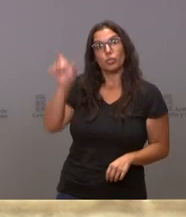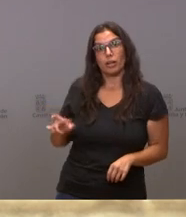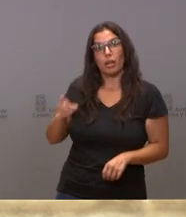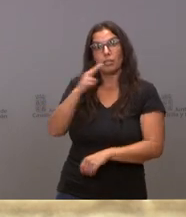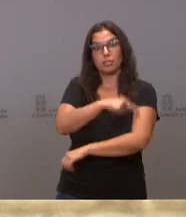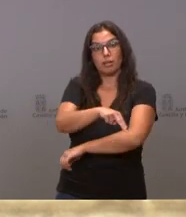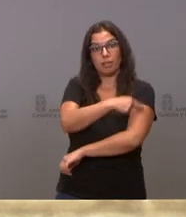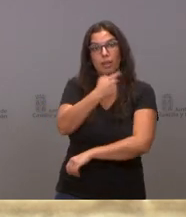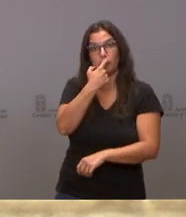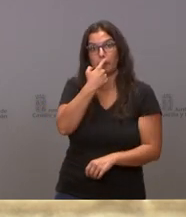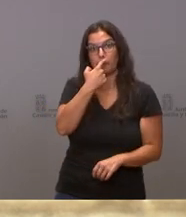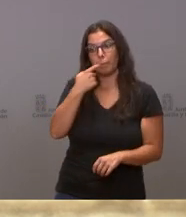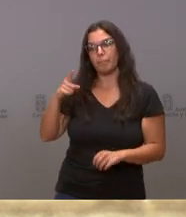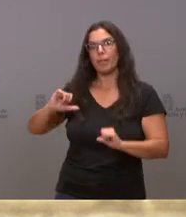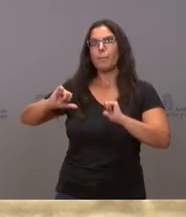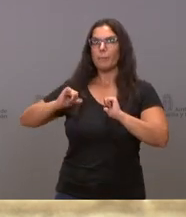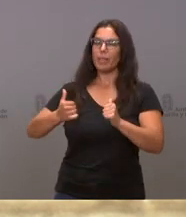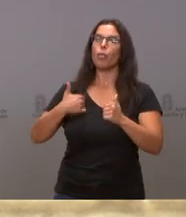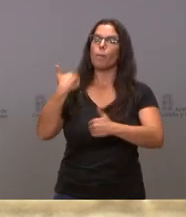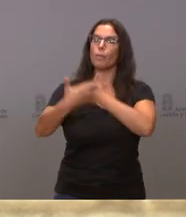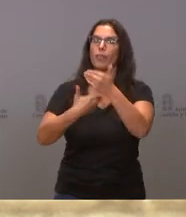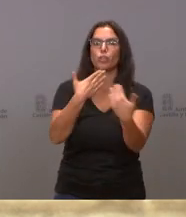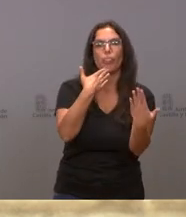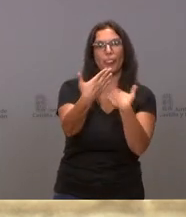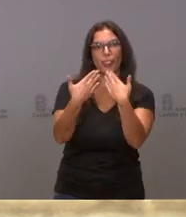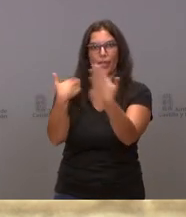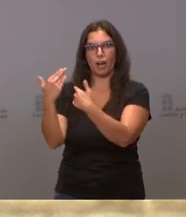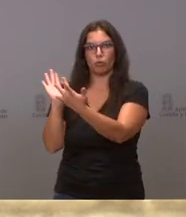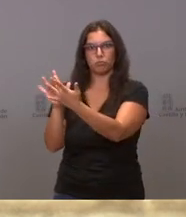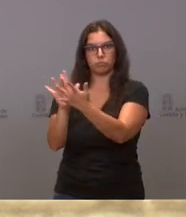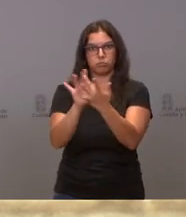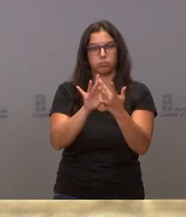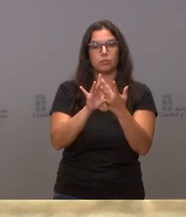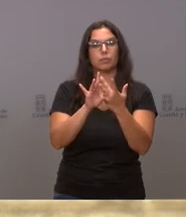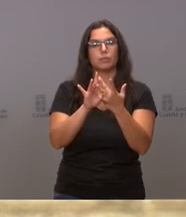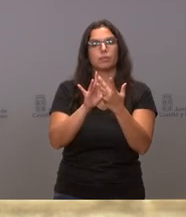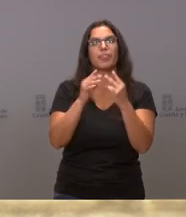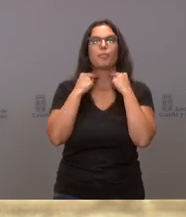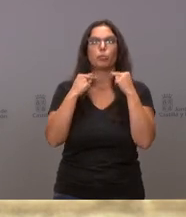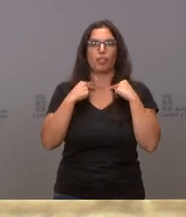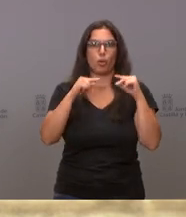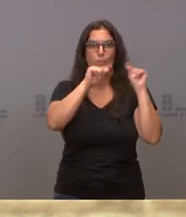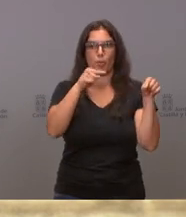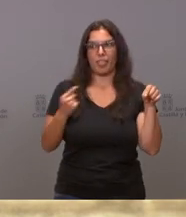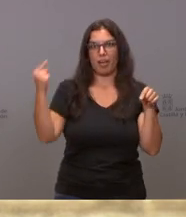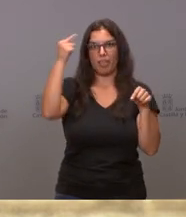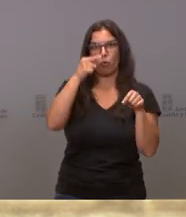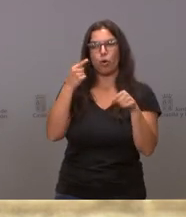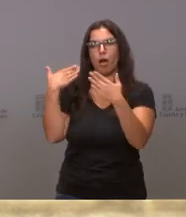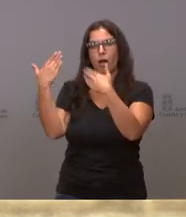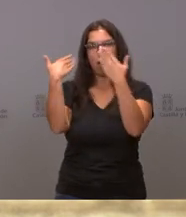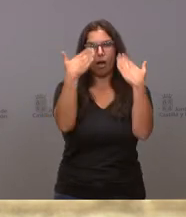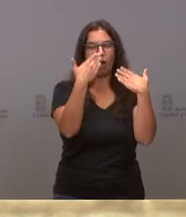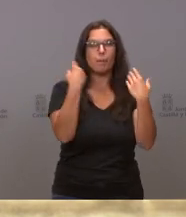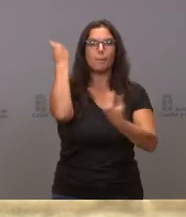ha iniciado un proceso de diálogo con las diputaciones provinciales para reflexionar sobre